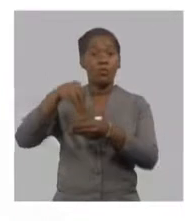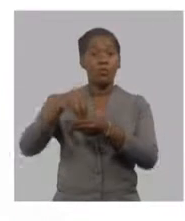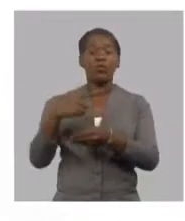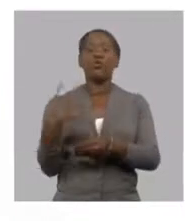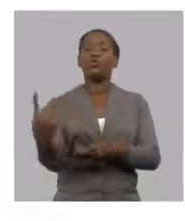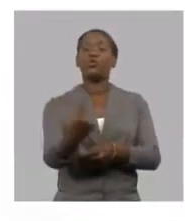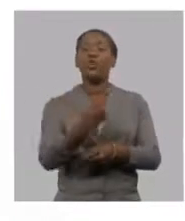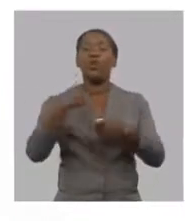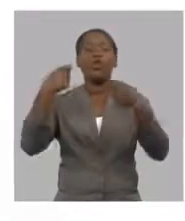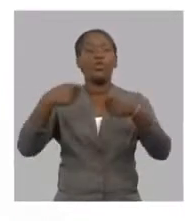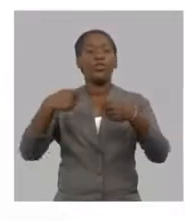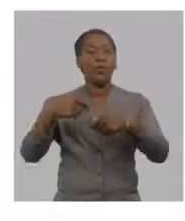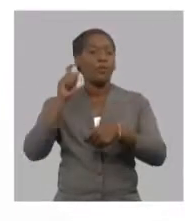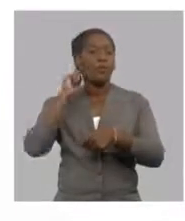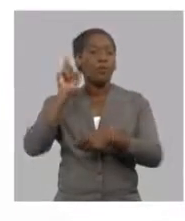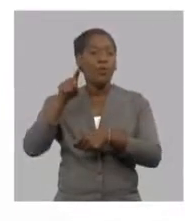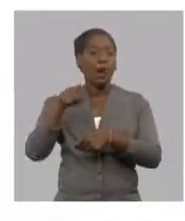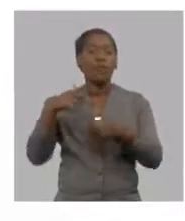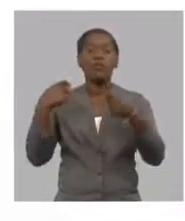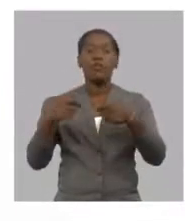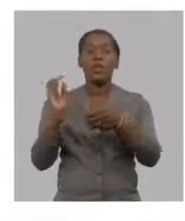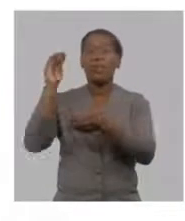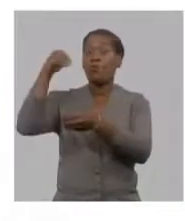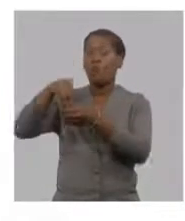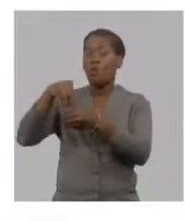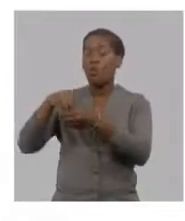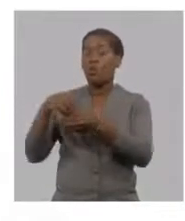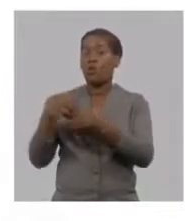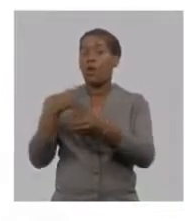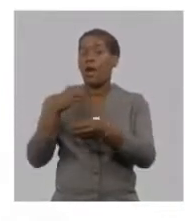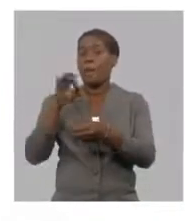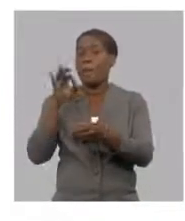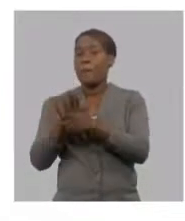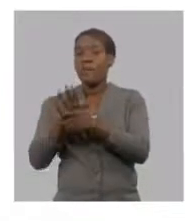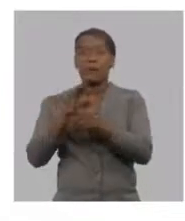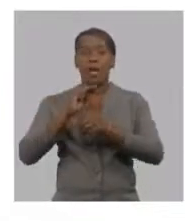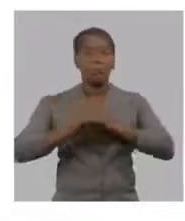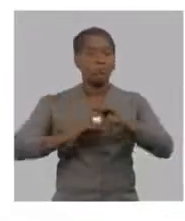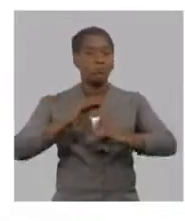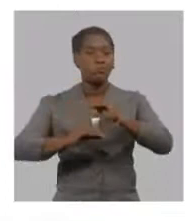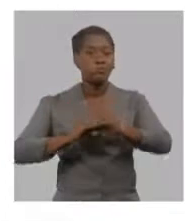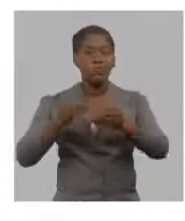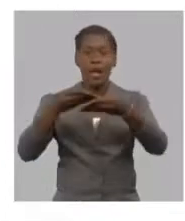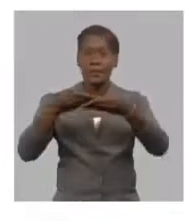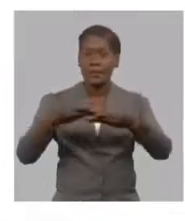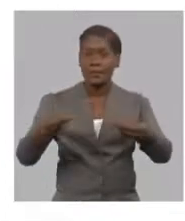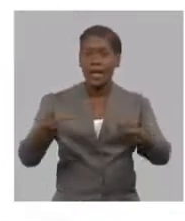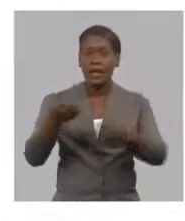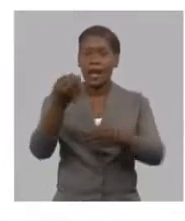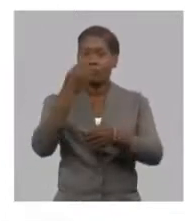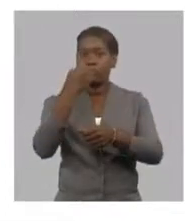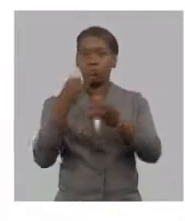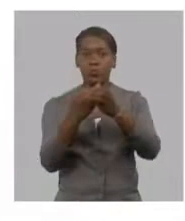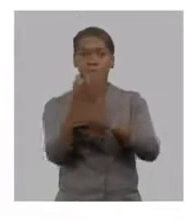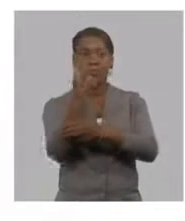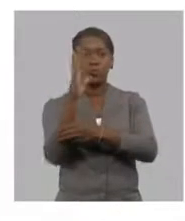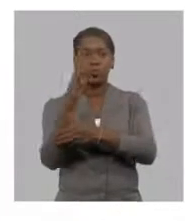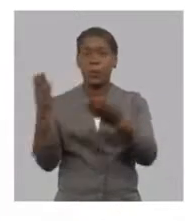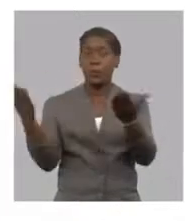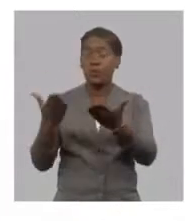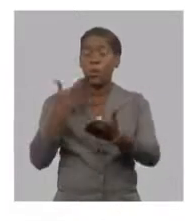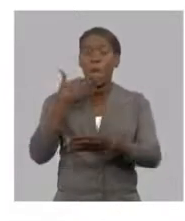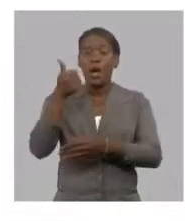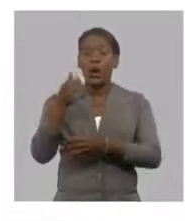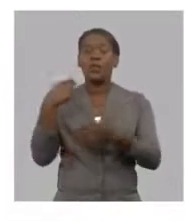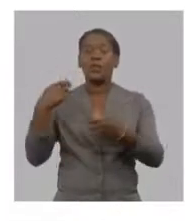seguro específicas tanto en la modalidad de inversión o sea el fomento la siembra desde la preparación de tierra hasta la cosecha como los rendimientos productivos